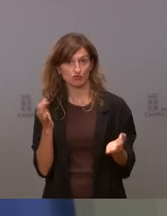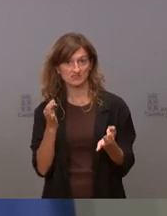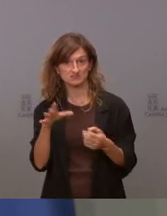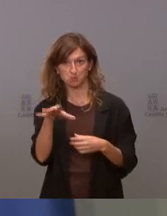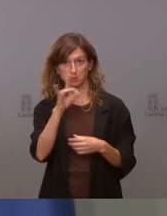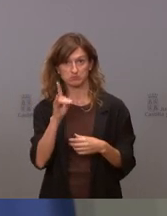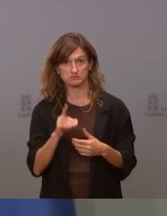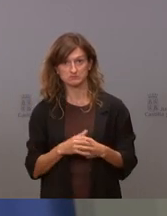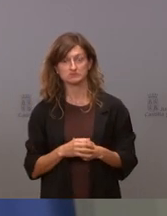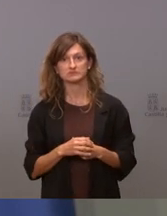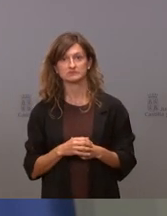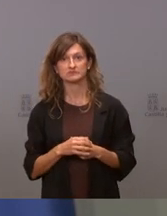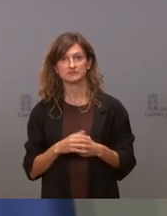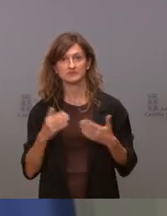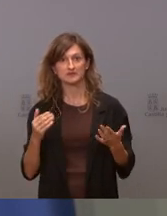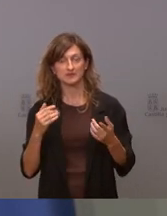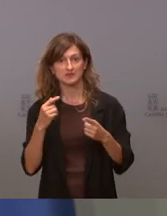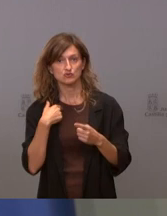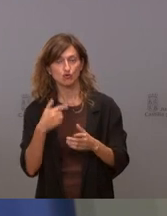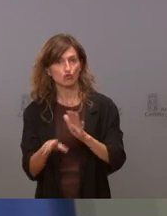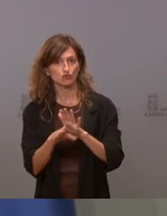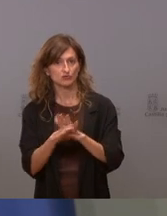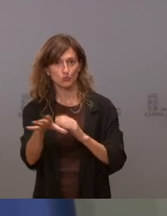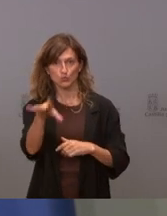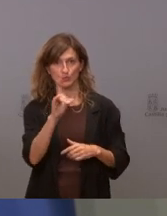Yo he de decirle con claridad, sigo sin entenderlo.